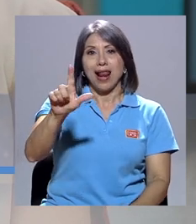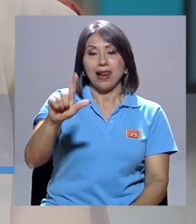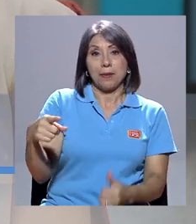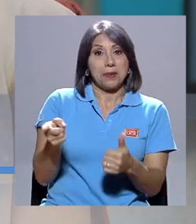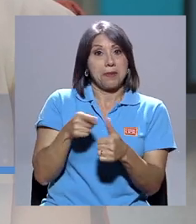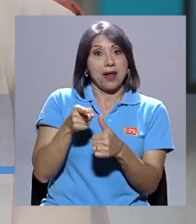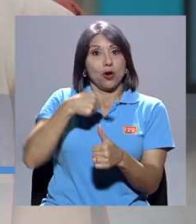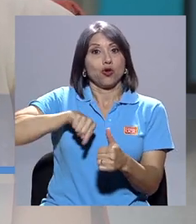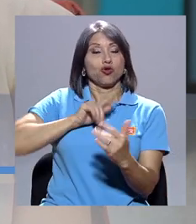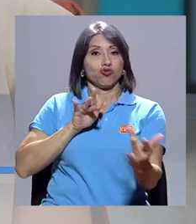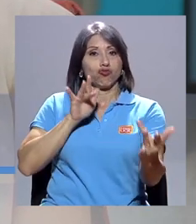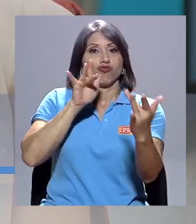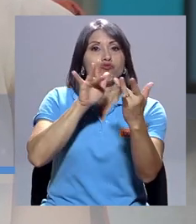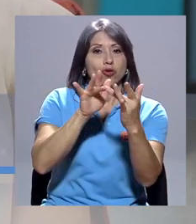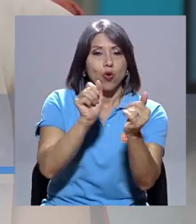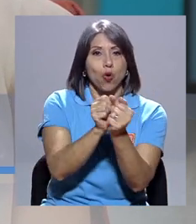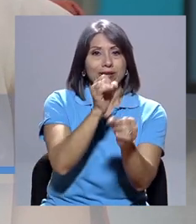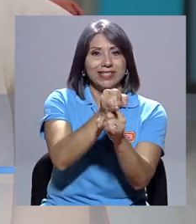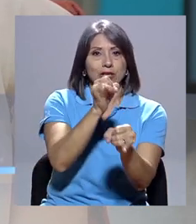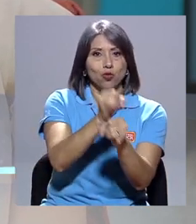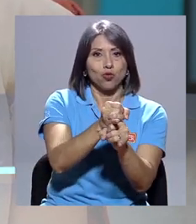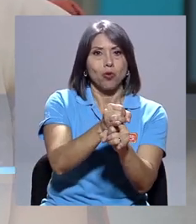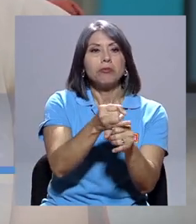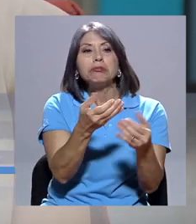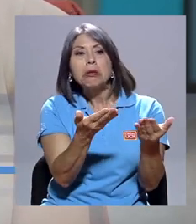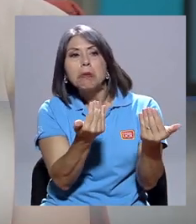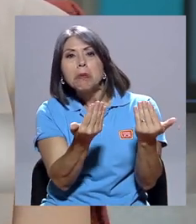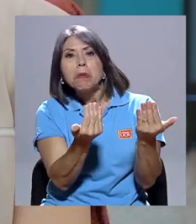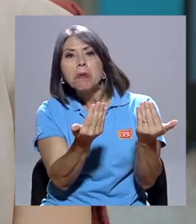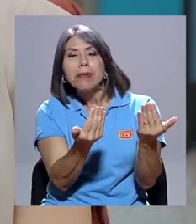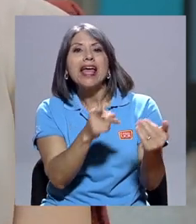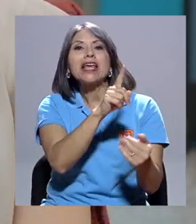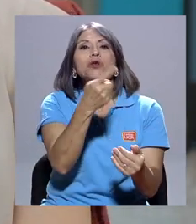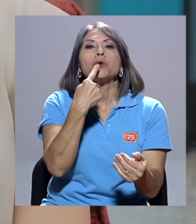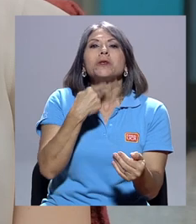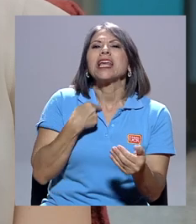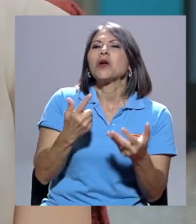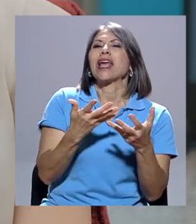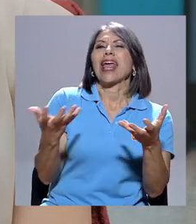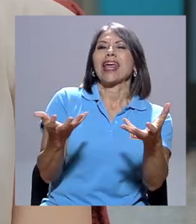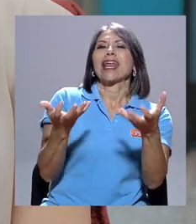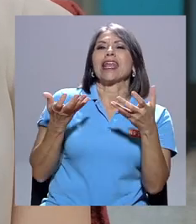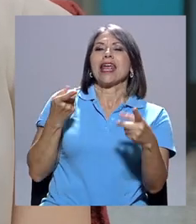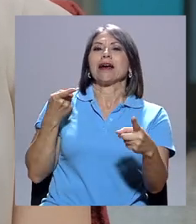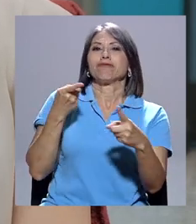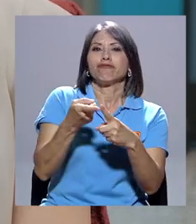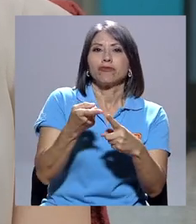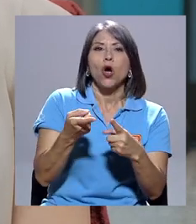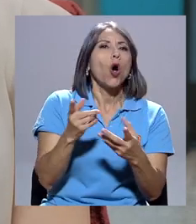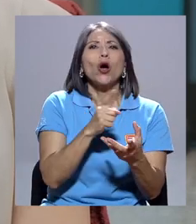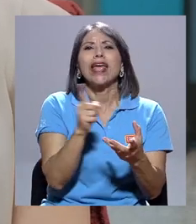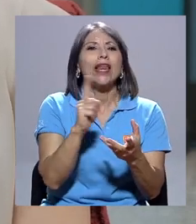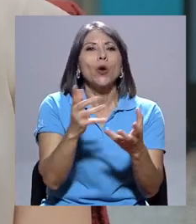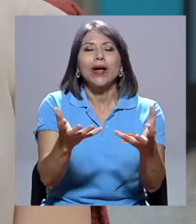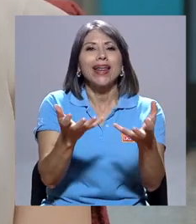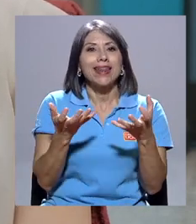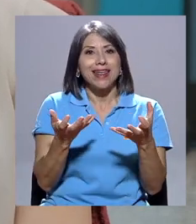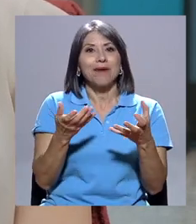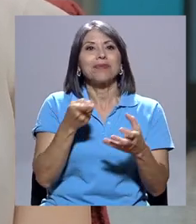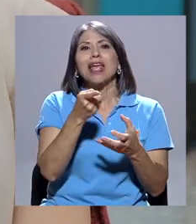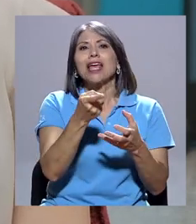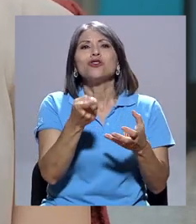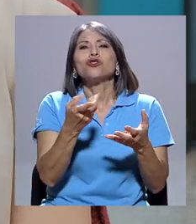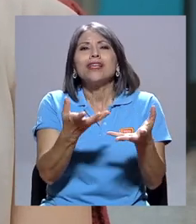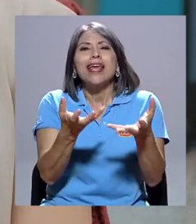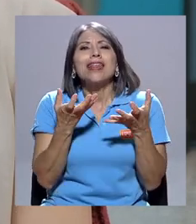ahí ellos nos dijeron que era lo que querían, que no querían ver, el concepto que ellos querían plasmar,